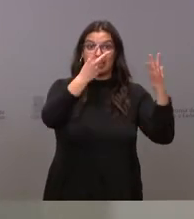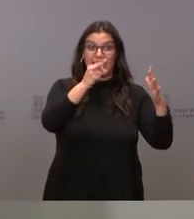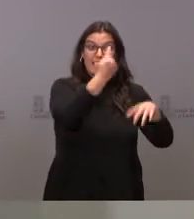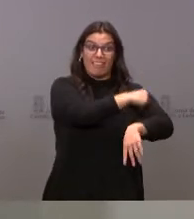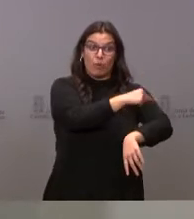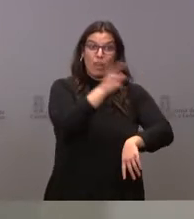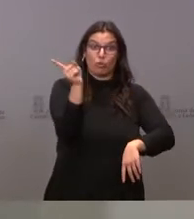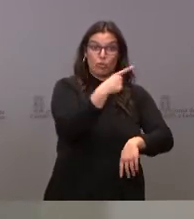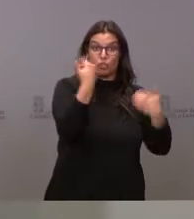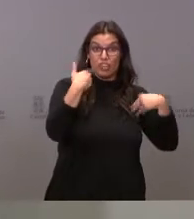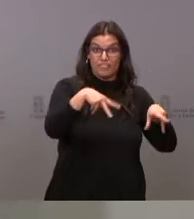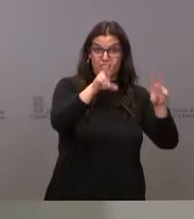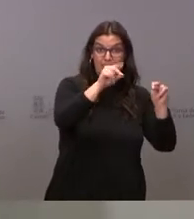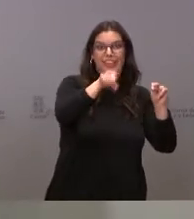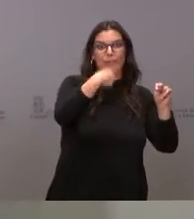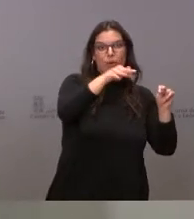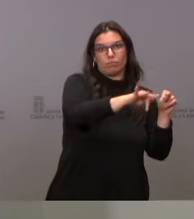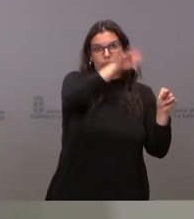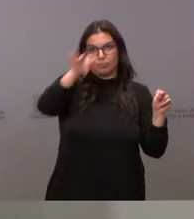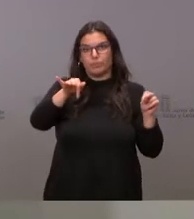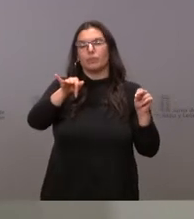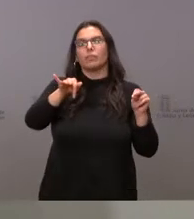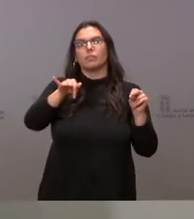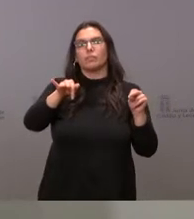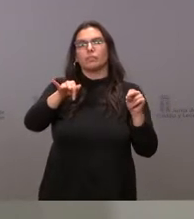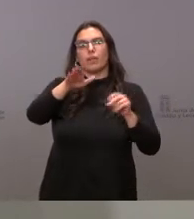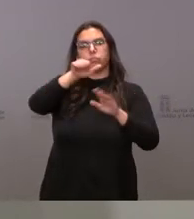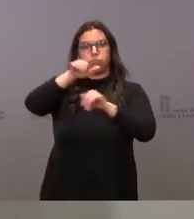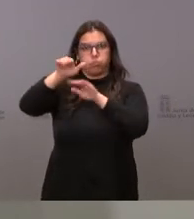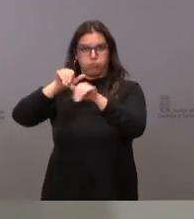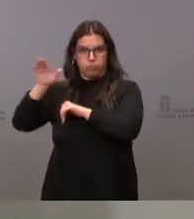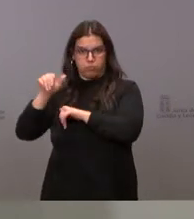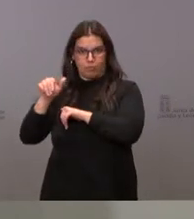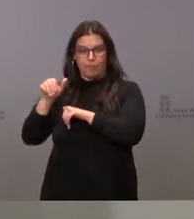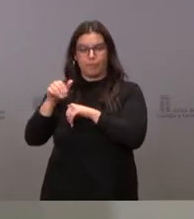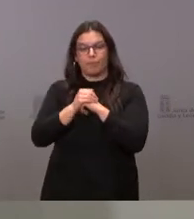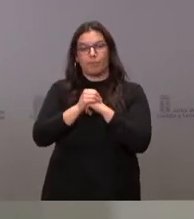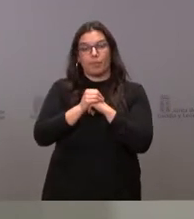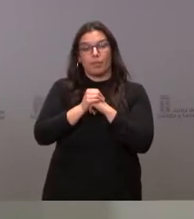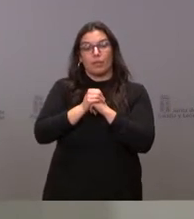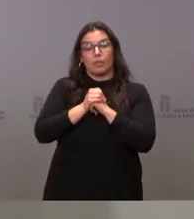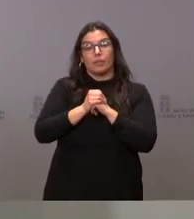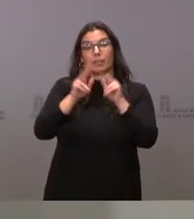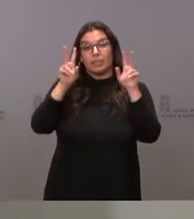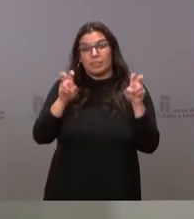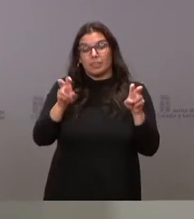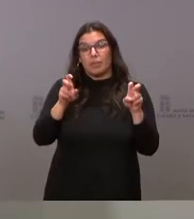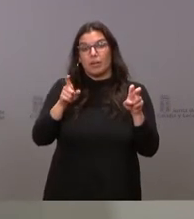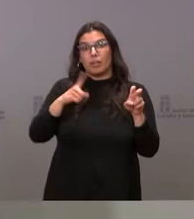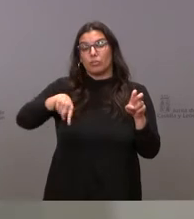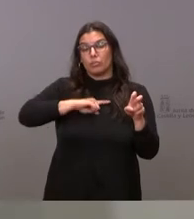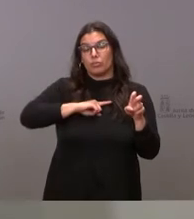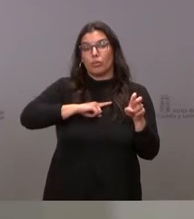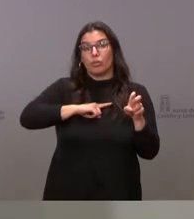y serán llamados públicamente en ese momento. Con respecto, si tenemos alguna